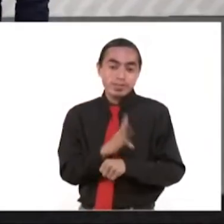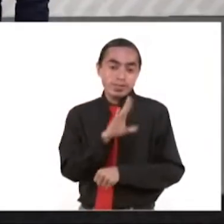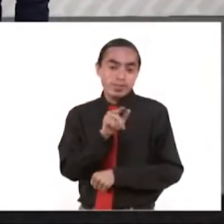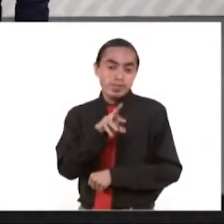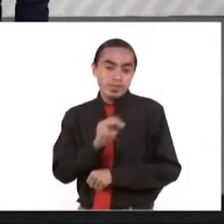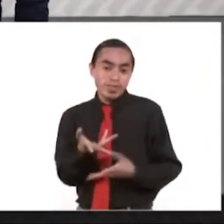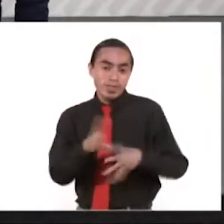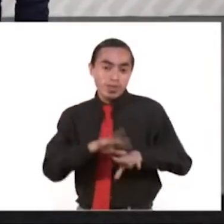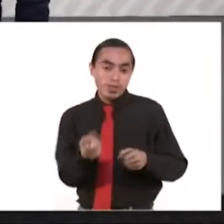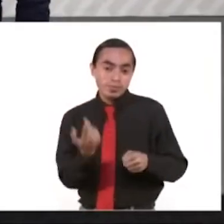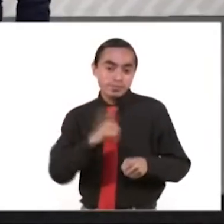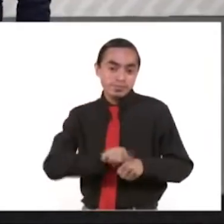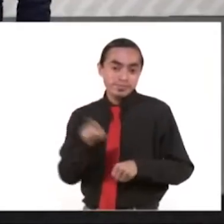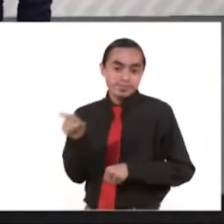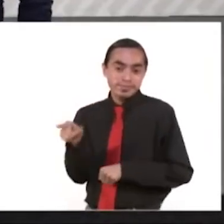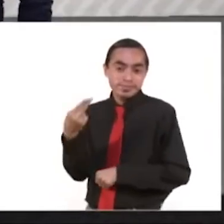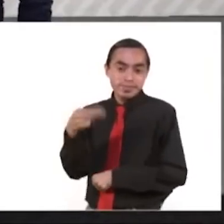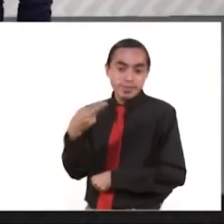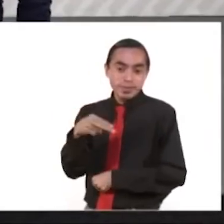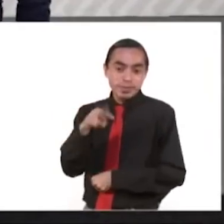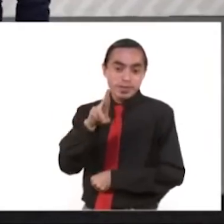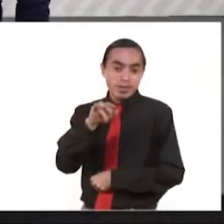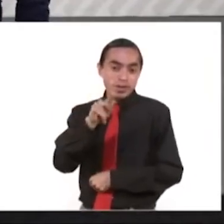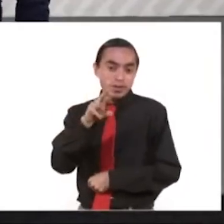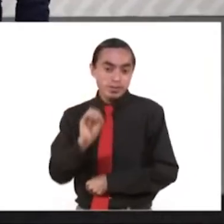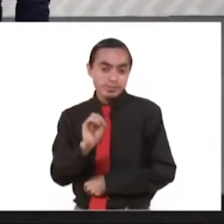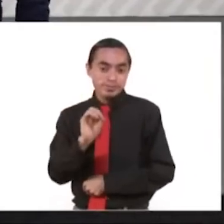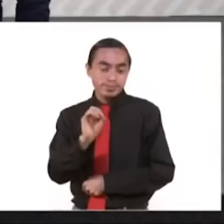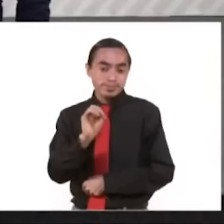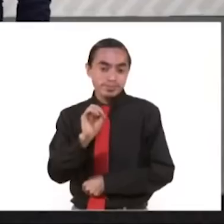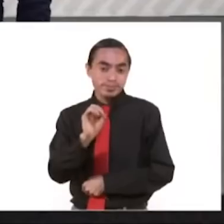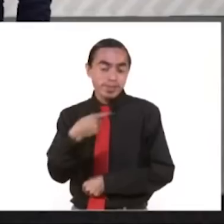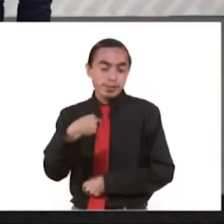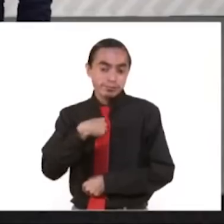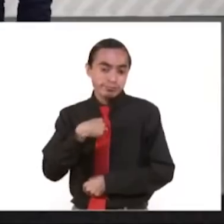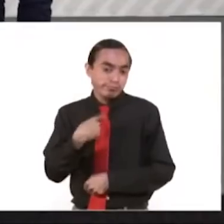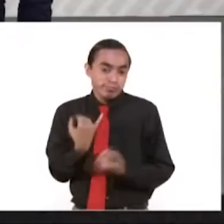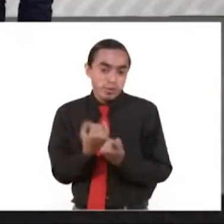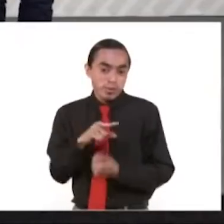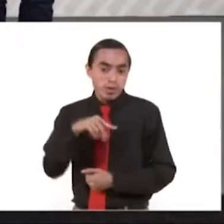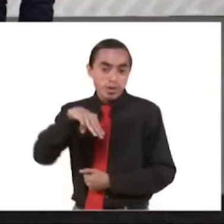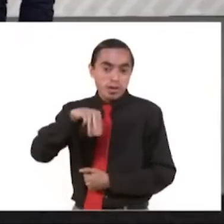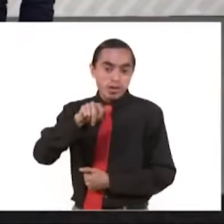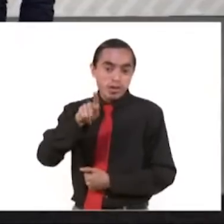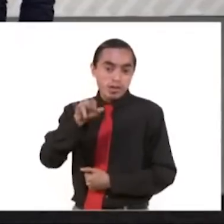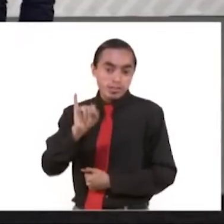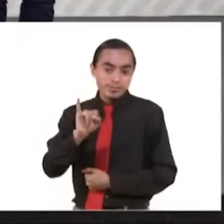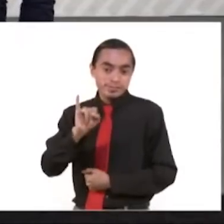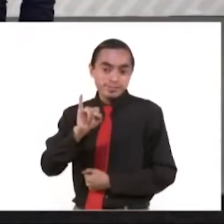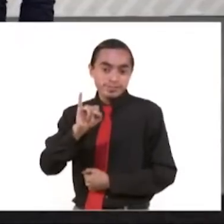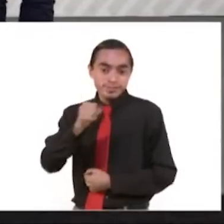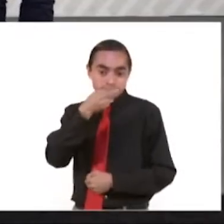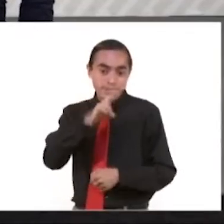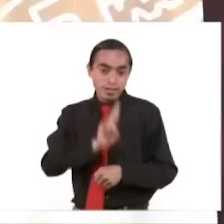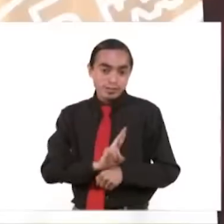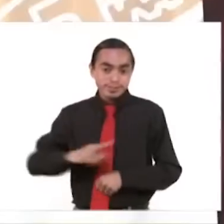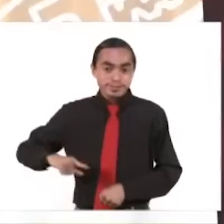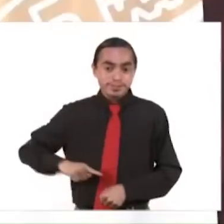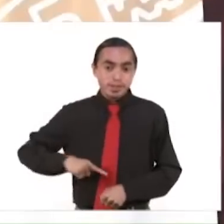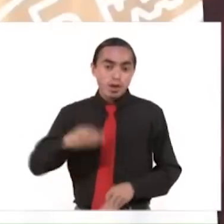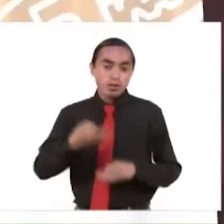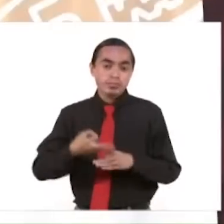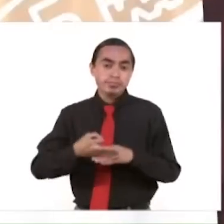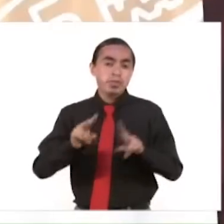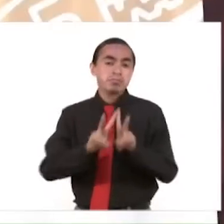documento, la Jucopo deberá convocar a sesión extraordinaria para calificar y aceptar la renuncia, y constituirse en el